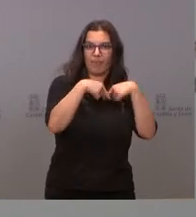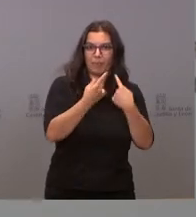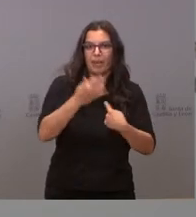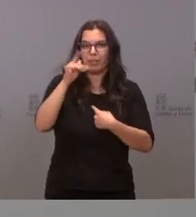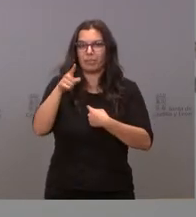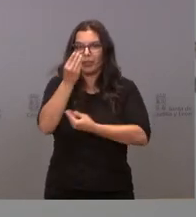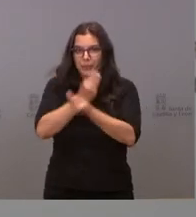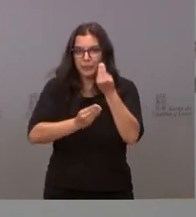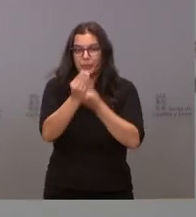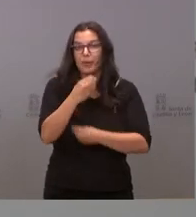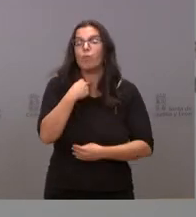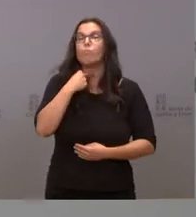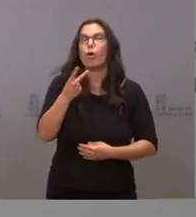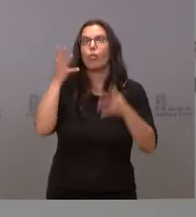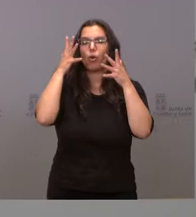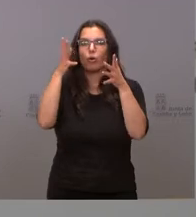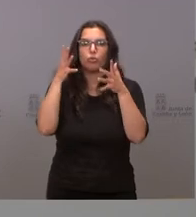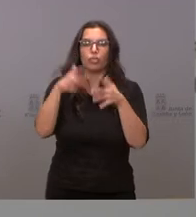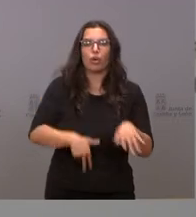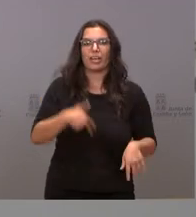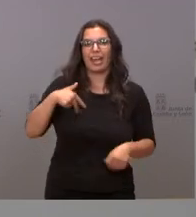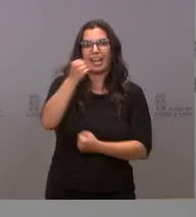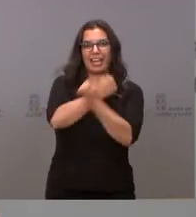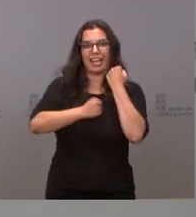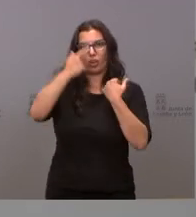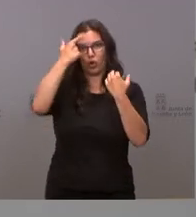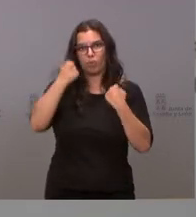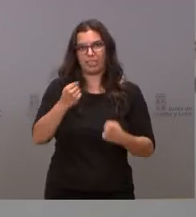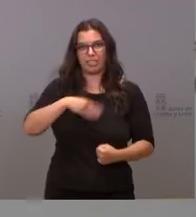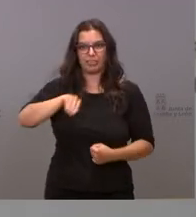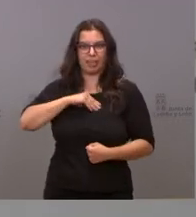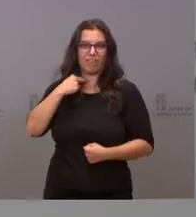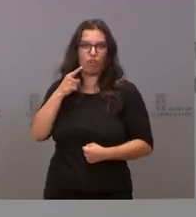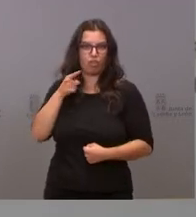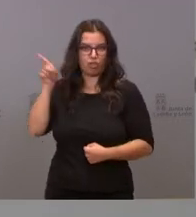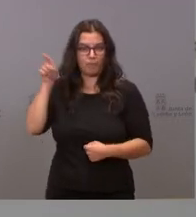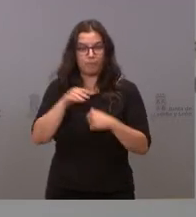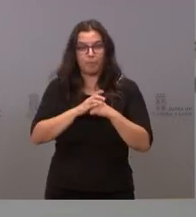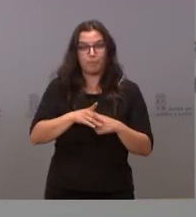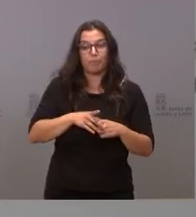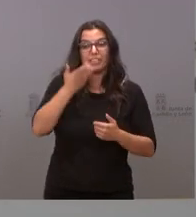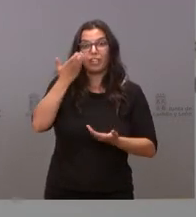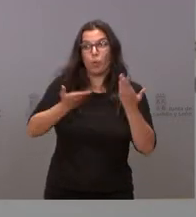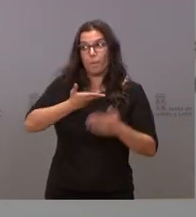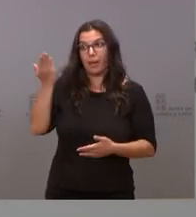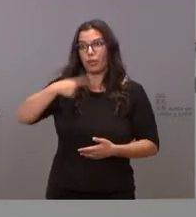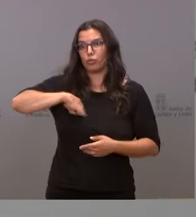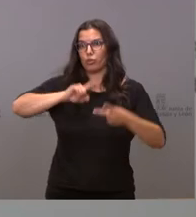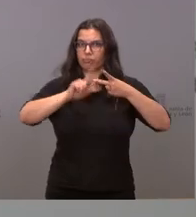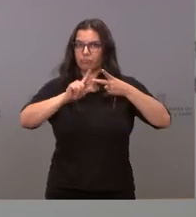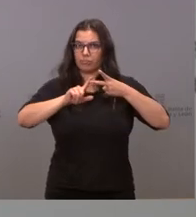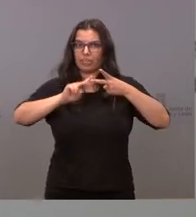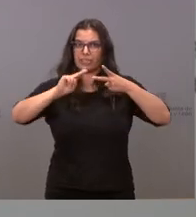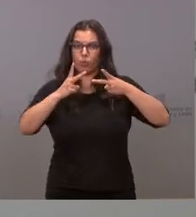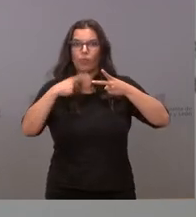según el Consejo General de Economistas de España. Somos la segunda comunidad autónoma con menor tarifa